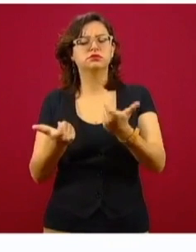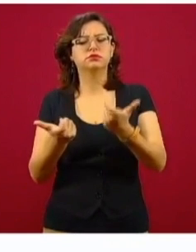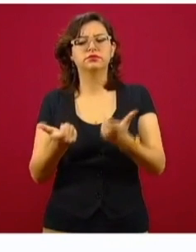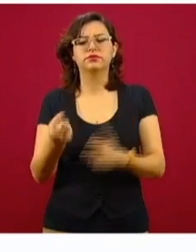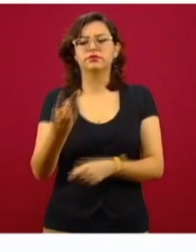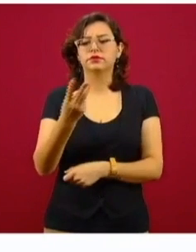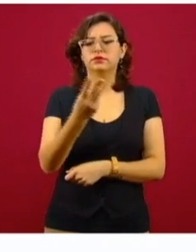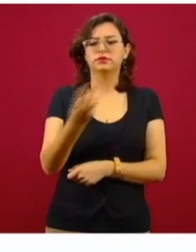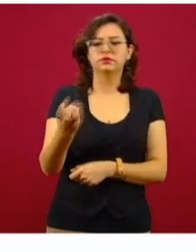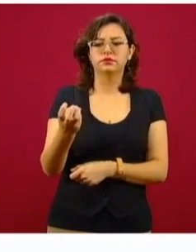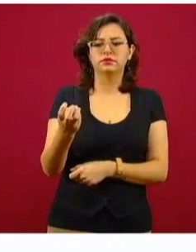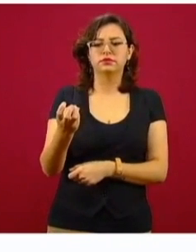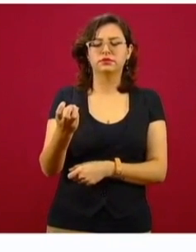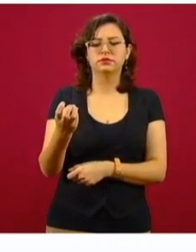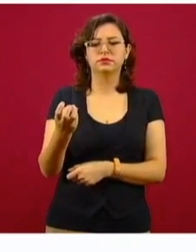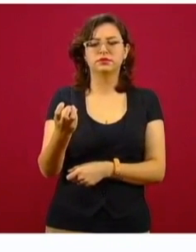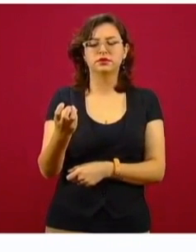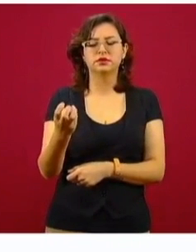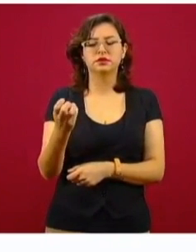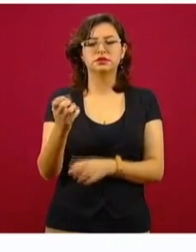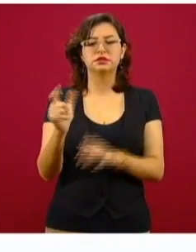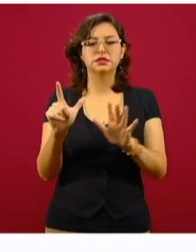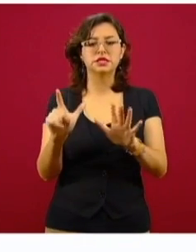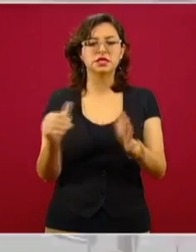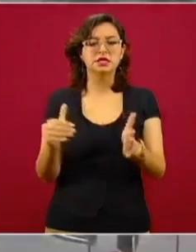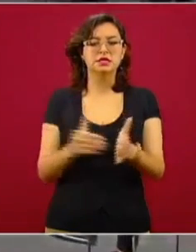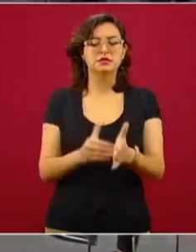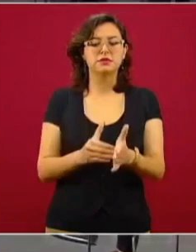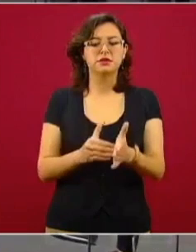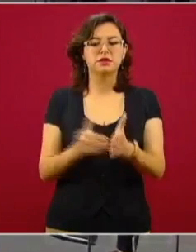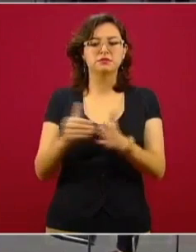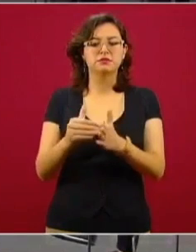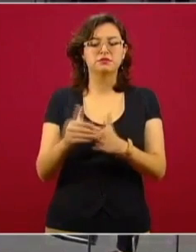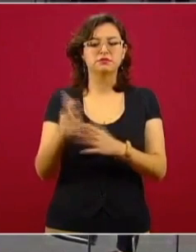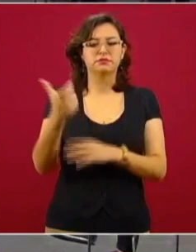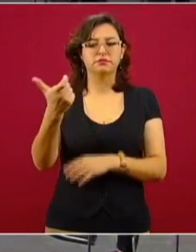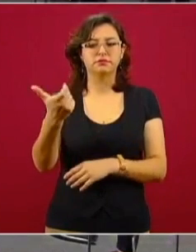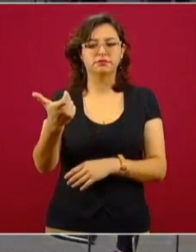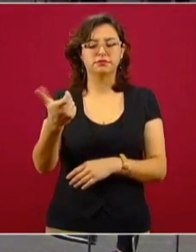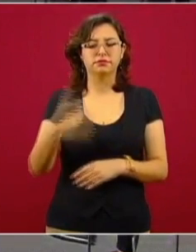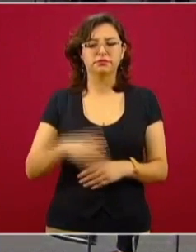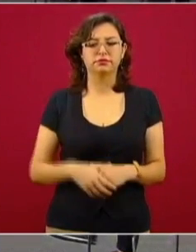307 mil millones de pesos